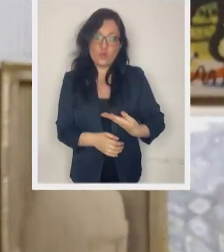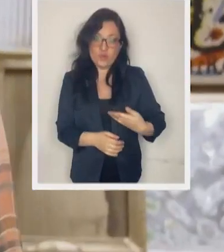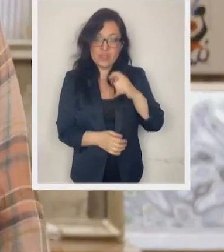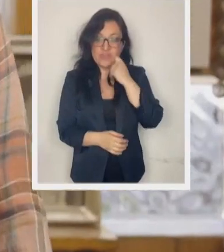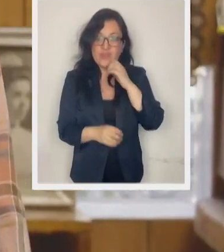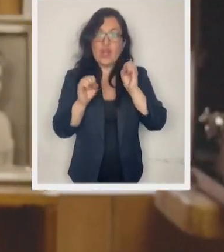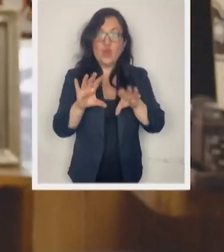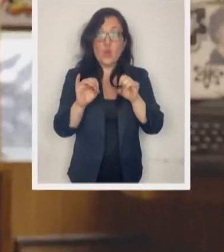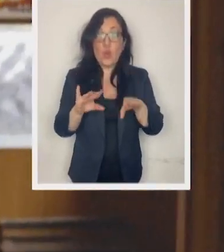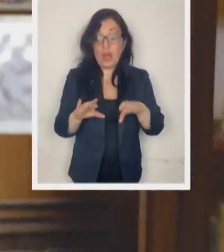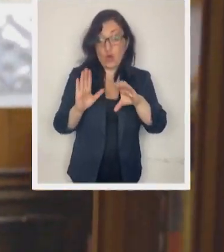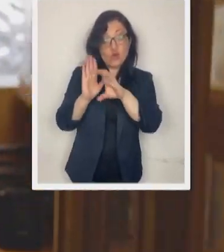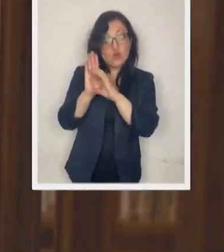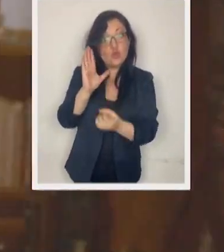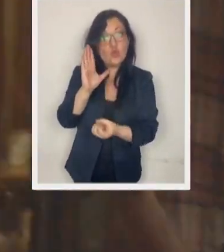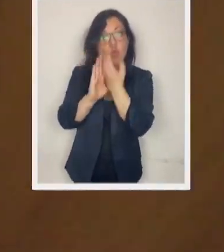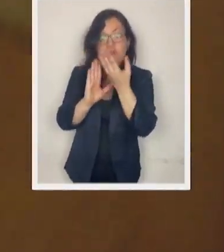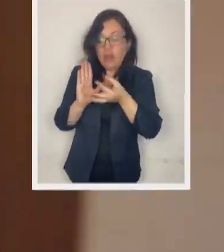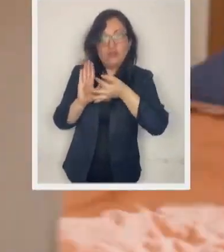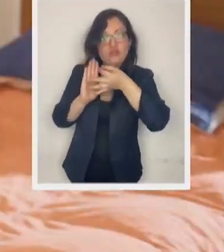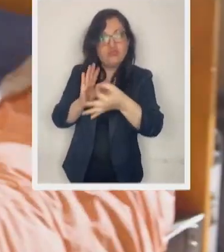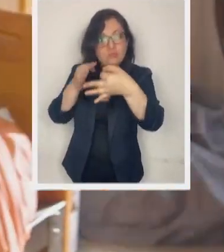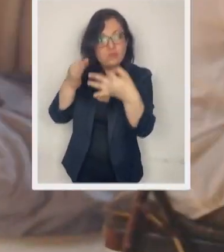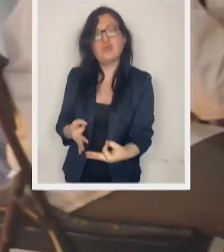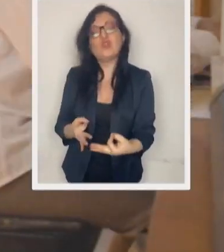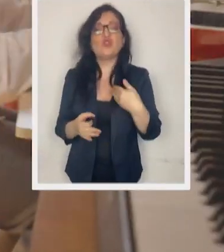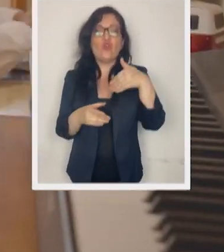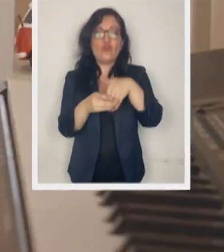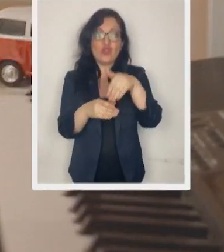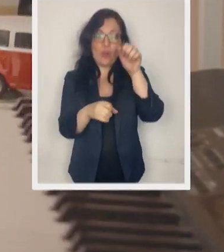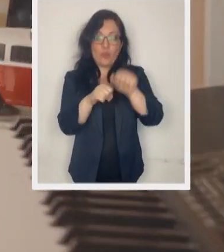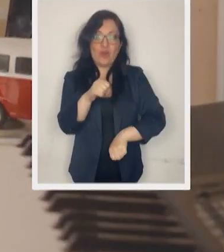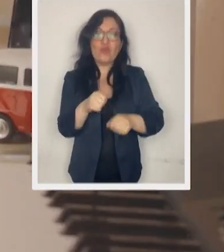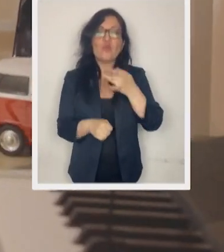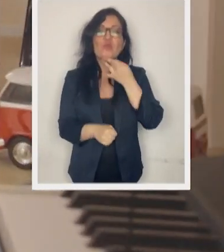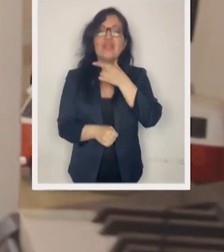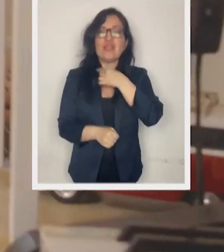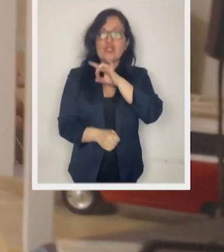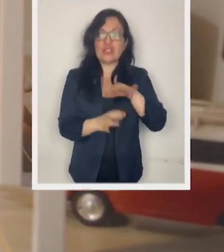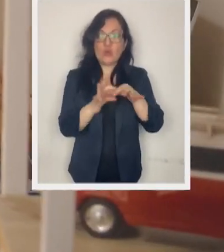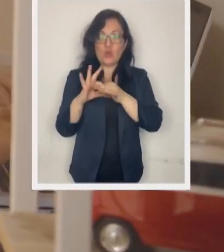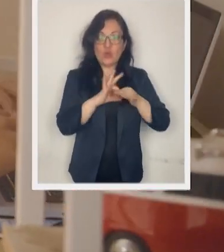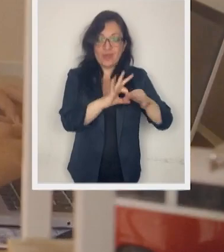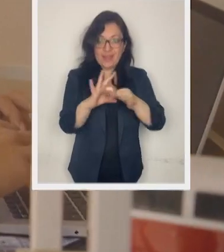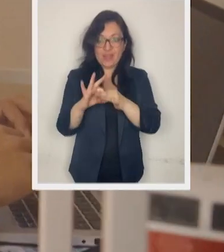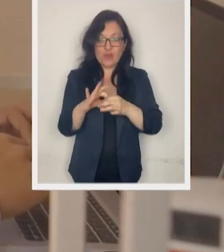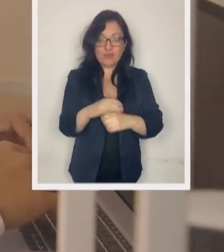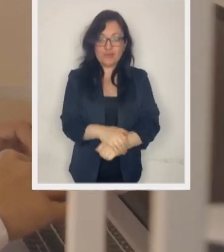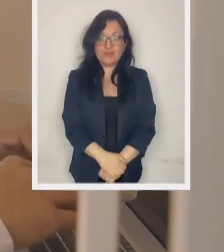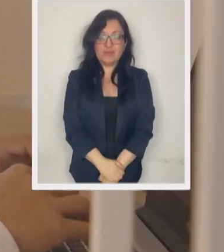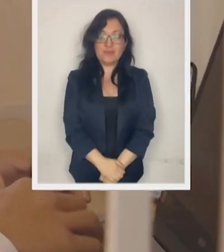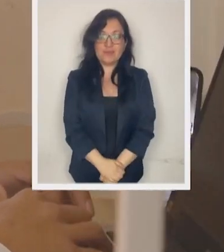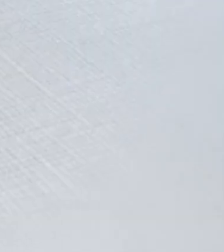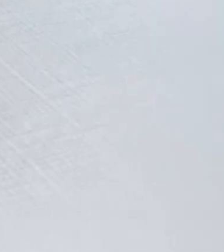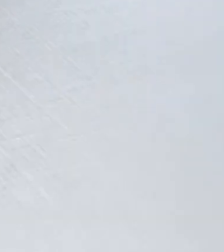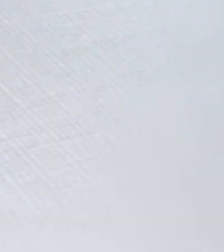Porque gobernar es educar y la nueva constitución lo garantiza. Apruebo para unir a chicos.